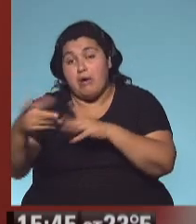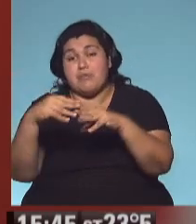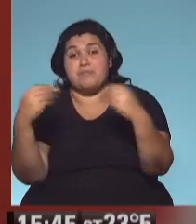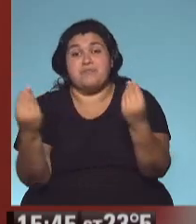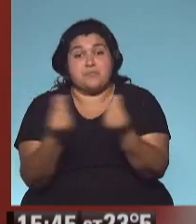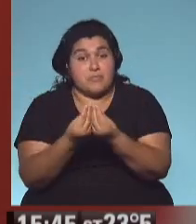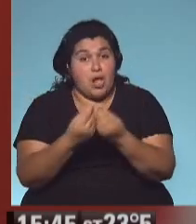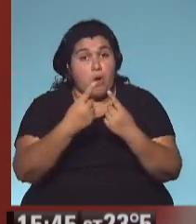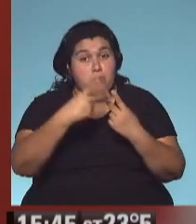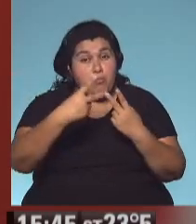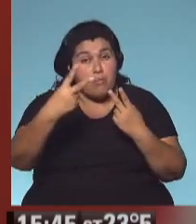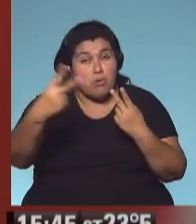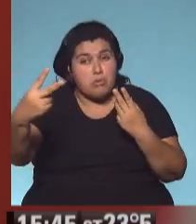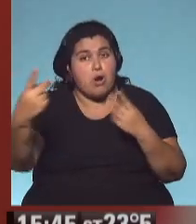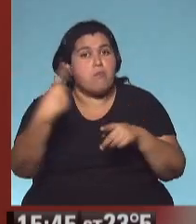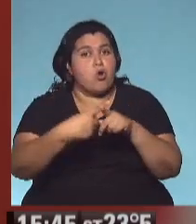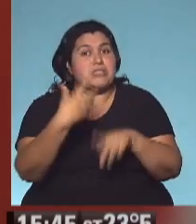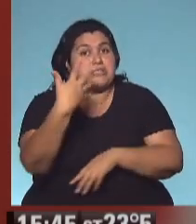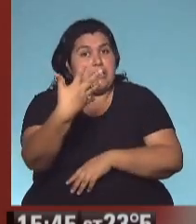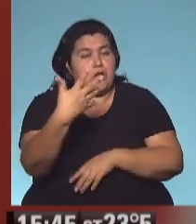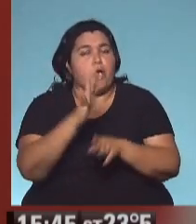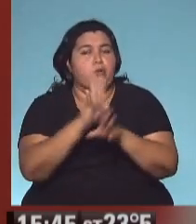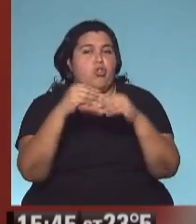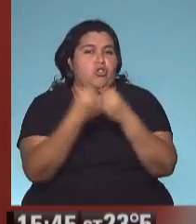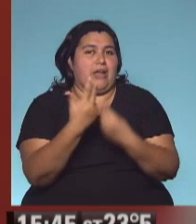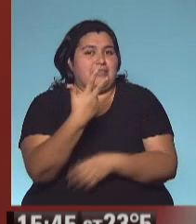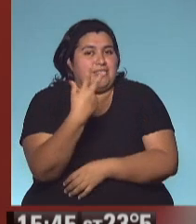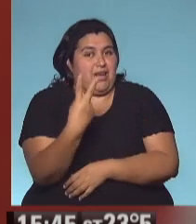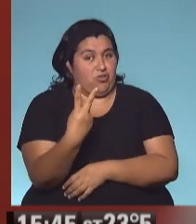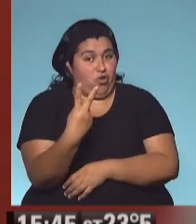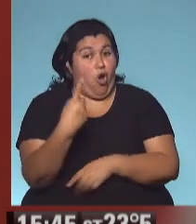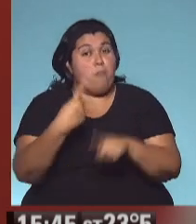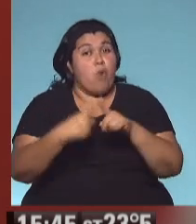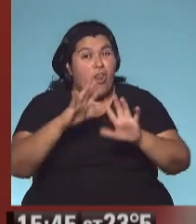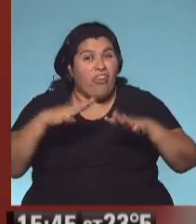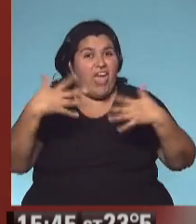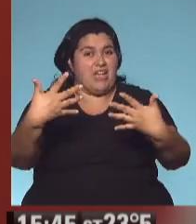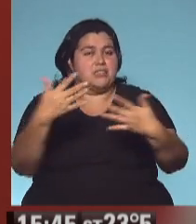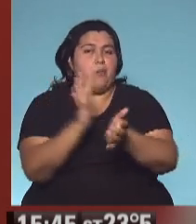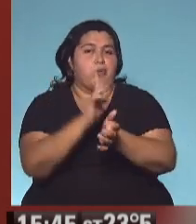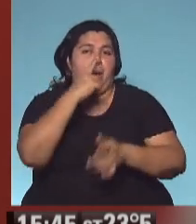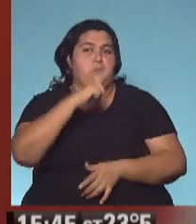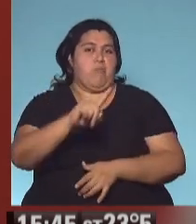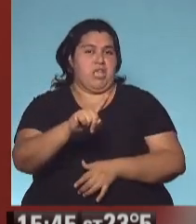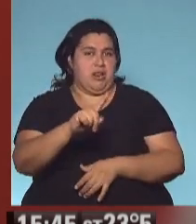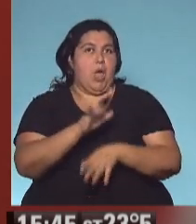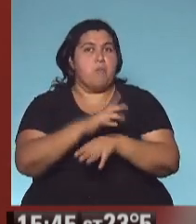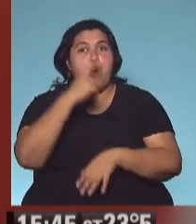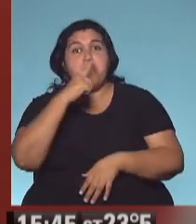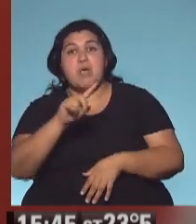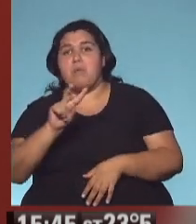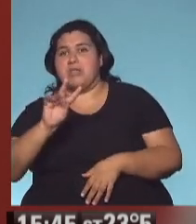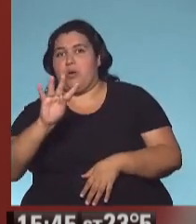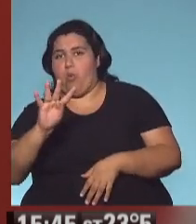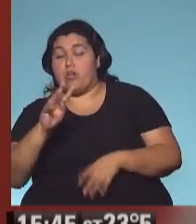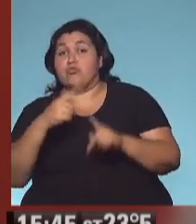multiplicar 2 por 2 por 2, 5 veces da 32, que parece poquito. 10 veces ya da 1.000, 1.024. Cuando